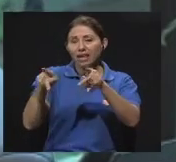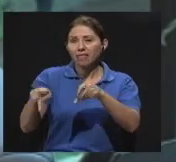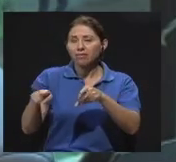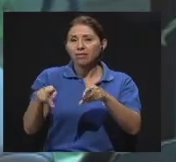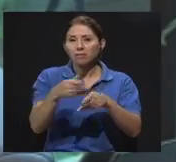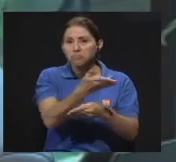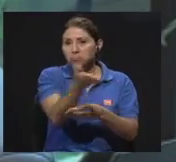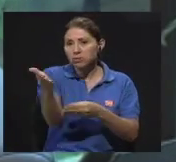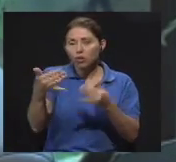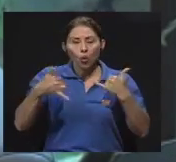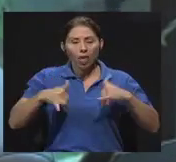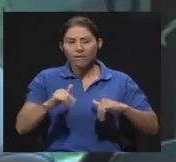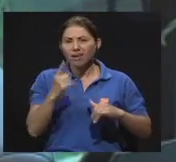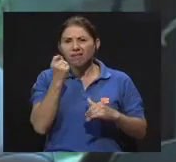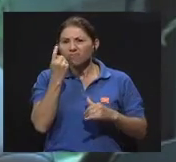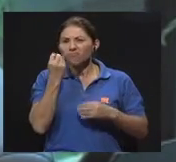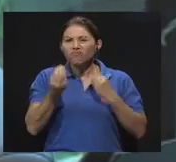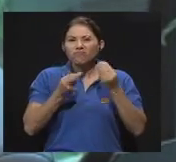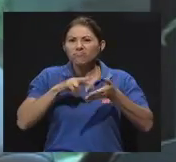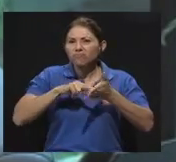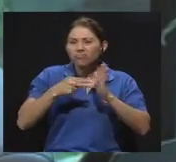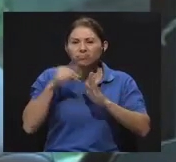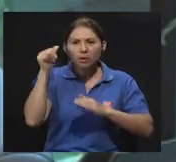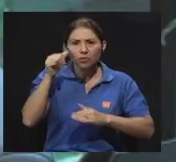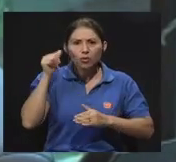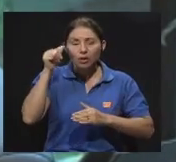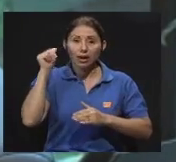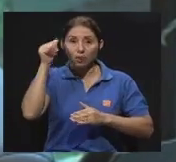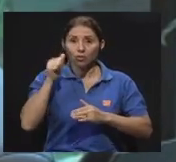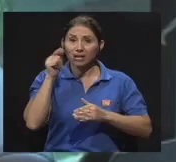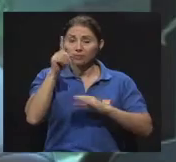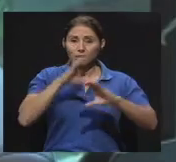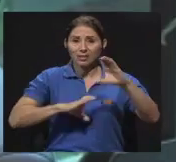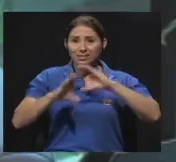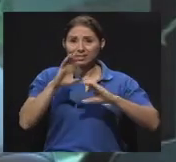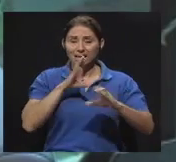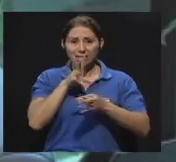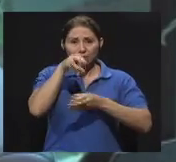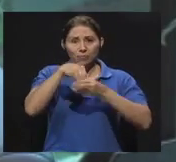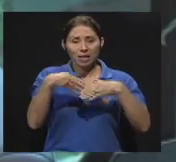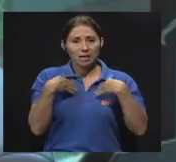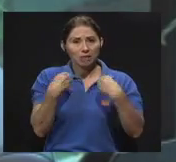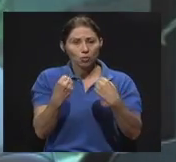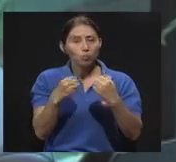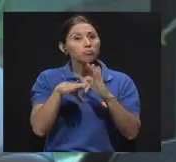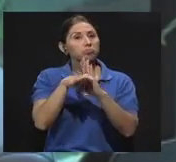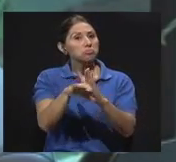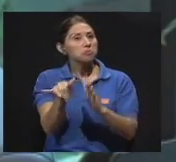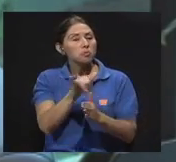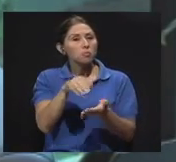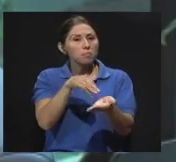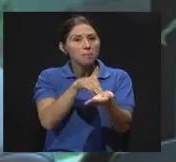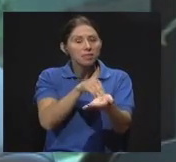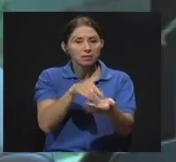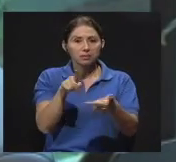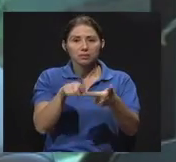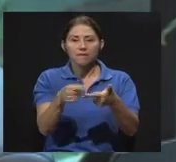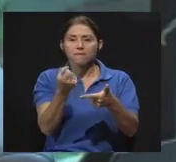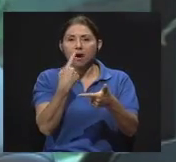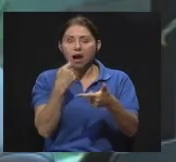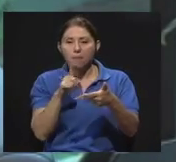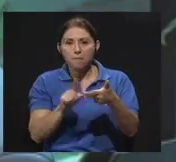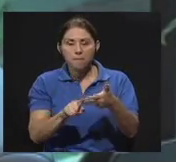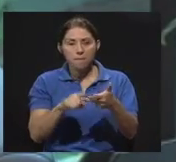gente todavía no tiene claro qué es la audiología. La audiología es una ciencia de la salud, como lo es la medicina, como lo es la